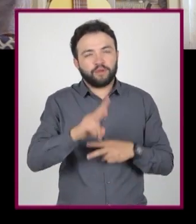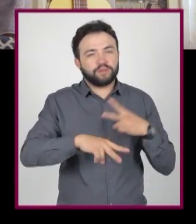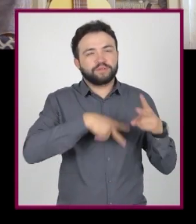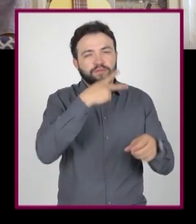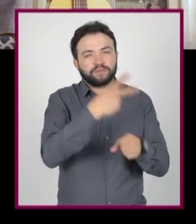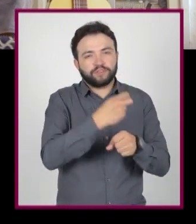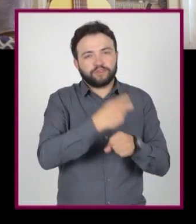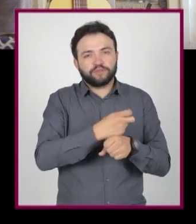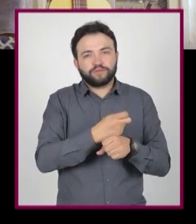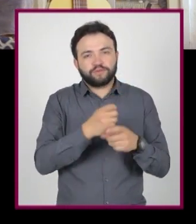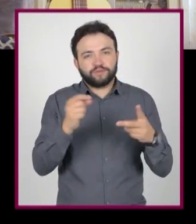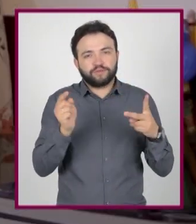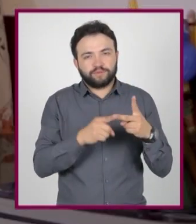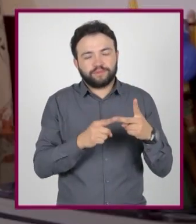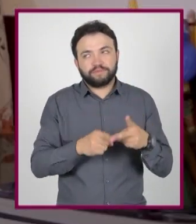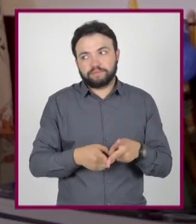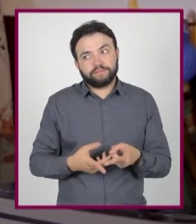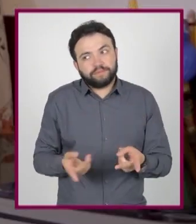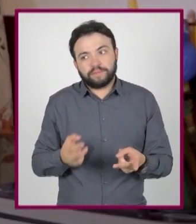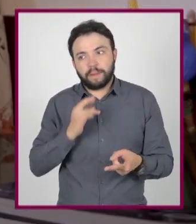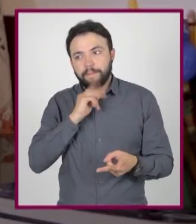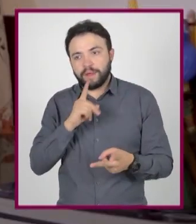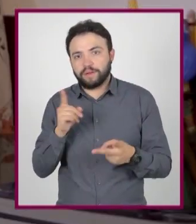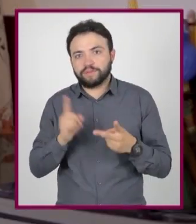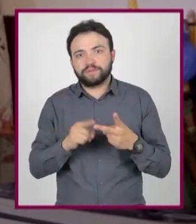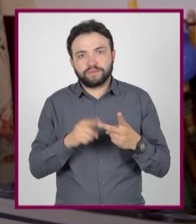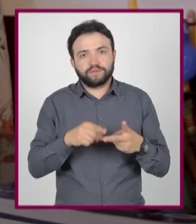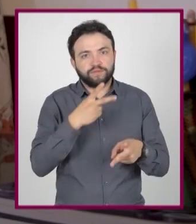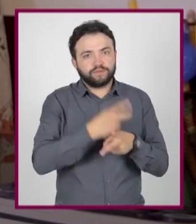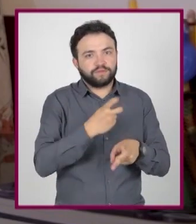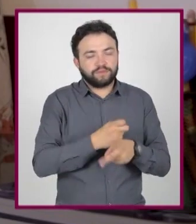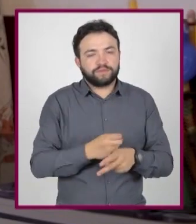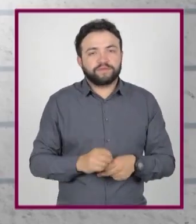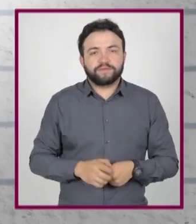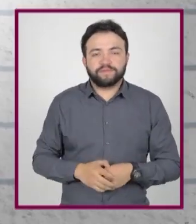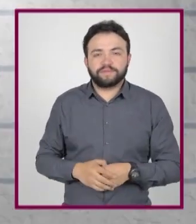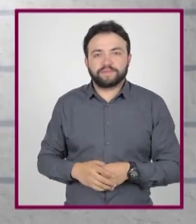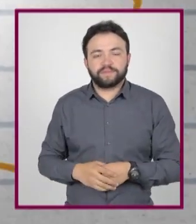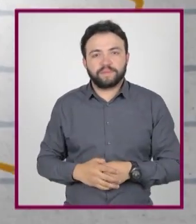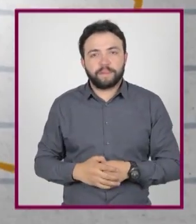Mejor vamos al siguiente punto. Hasta que dices algo sensato. Vamos al punto.